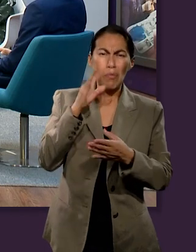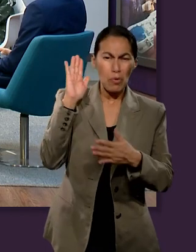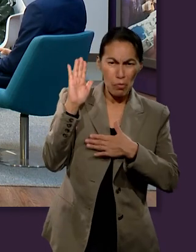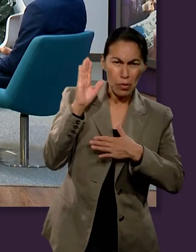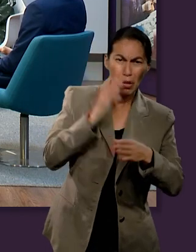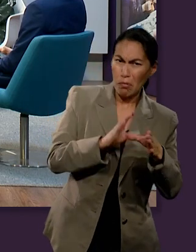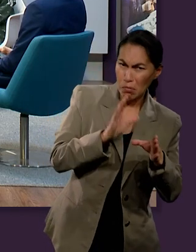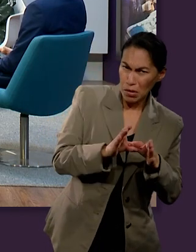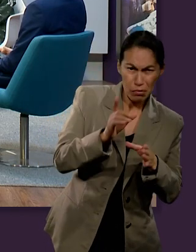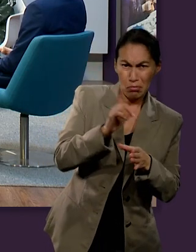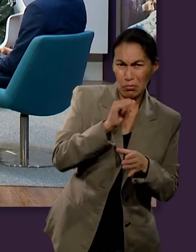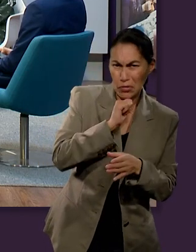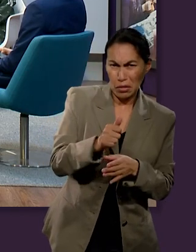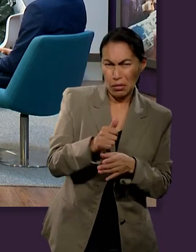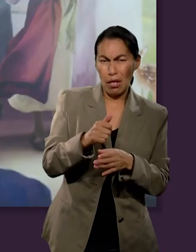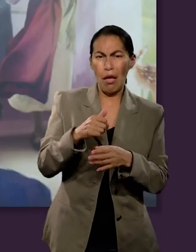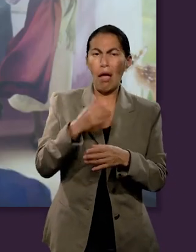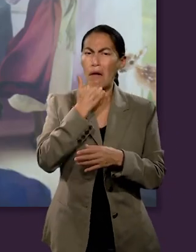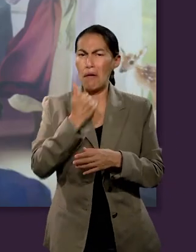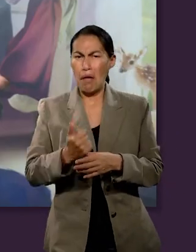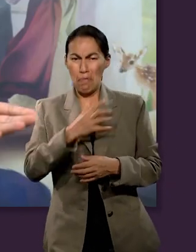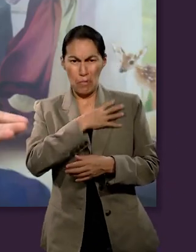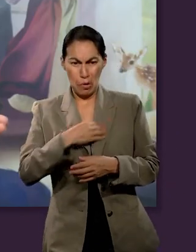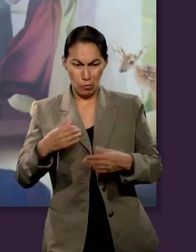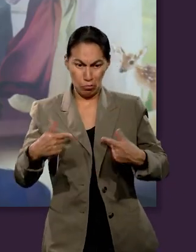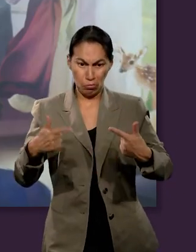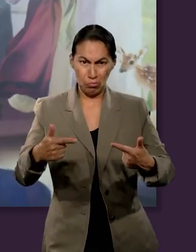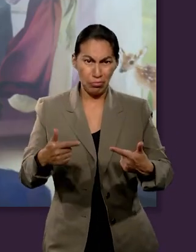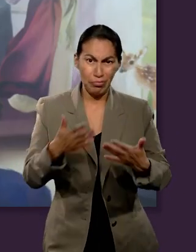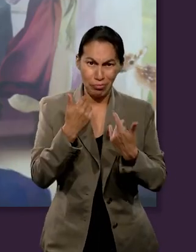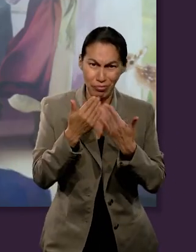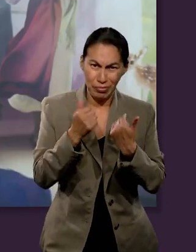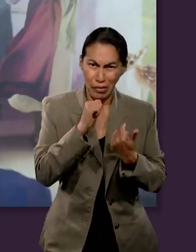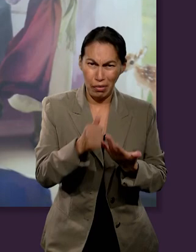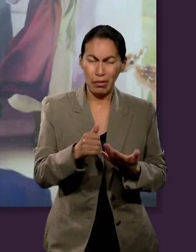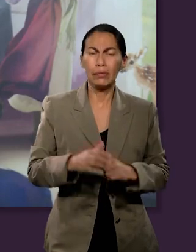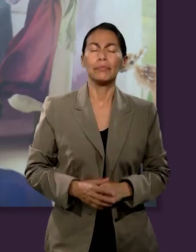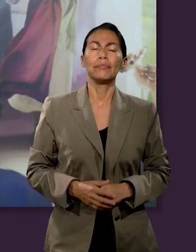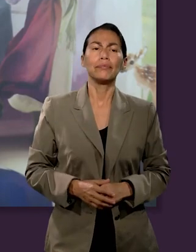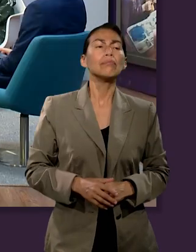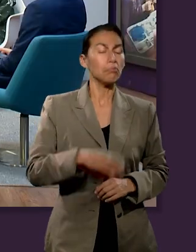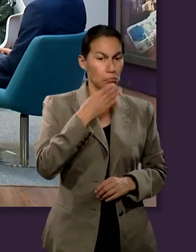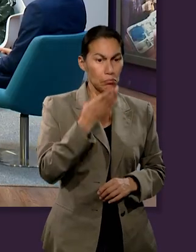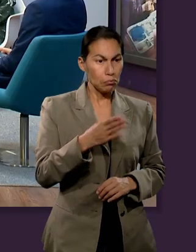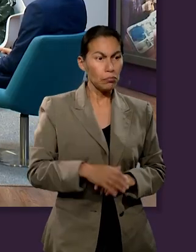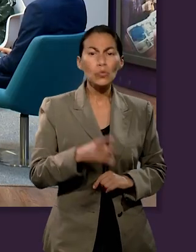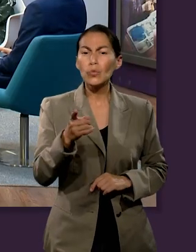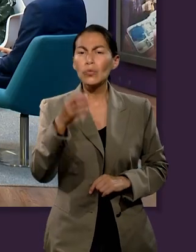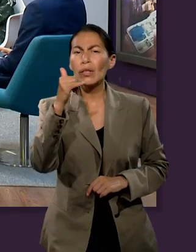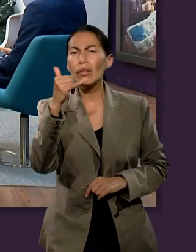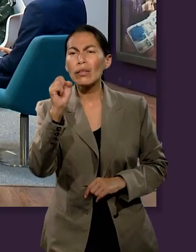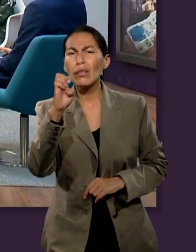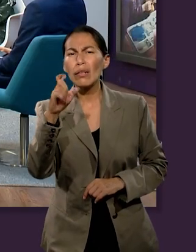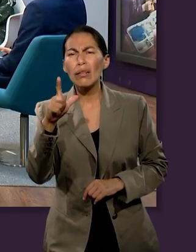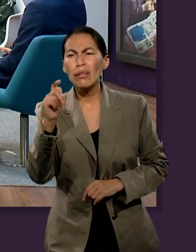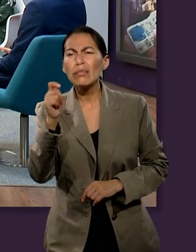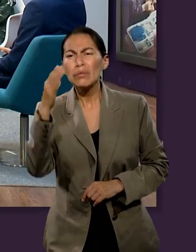promesa, pero no se había completado en ese momento. Él ni siquiera había tenido descendencia. Ok. ¿Tú qué piensas, Yael?